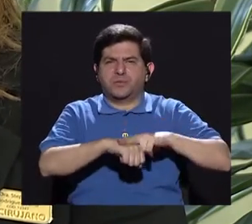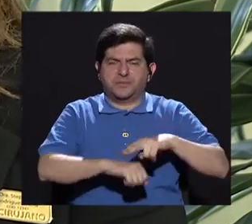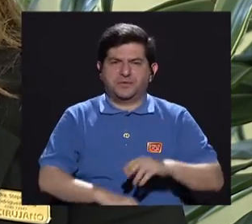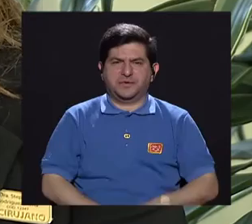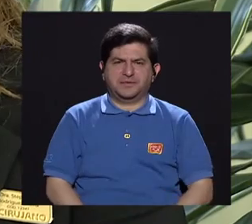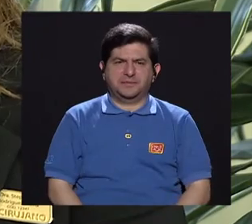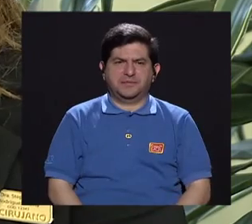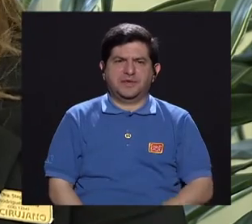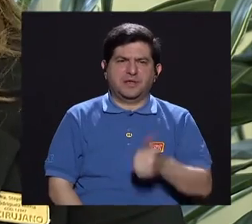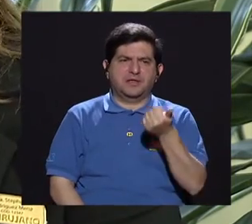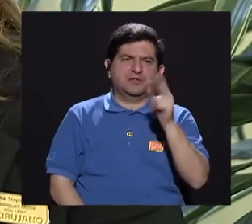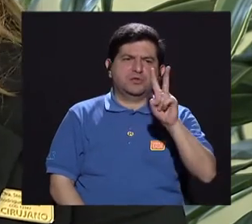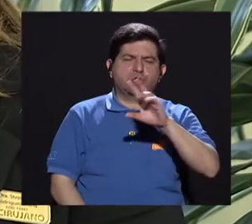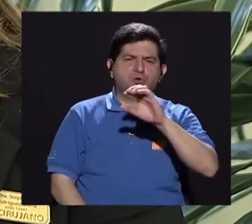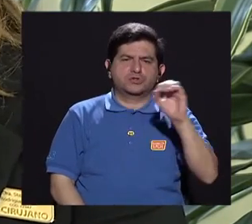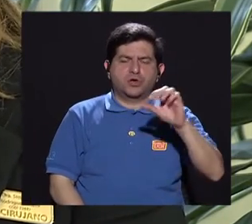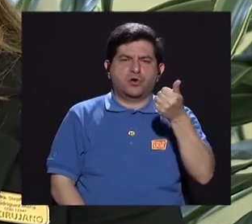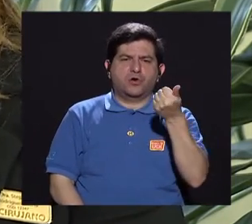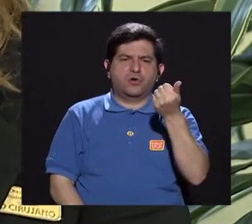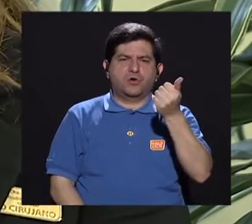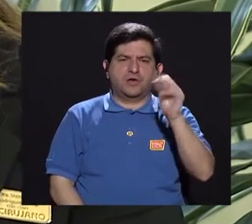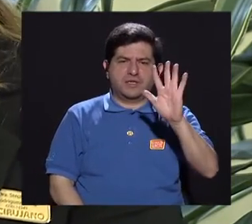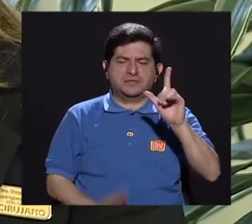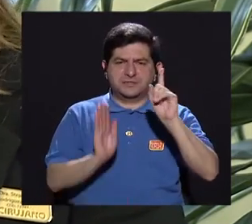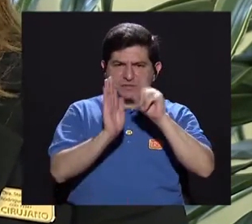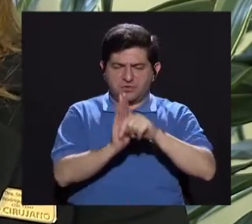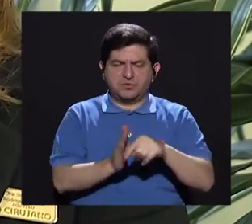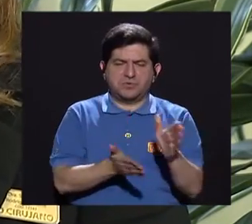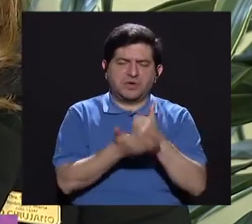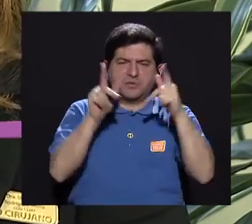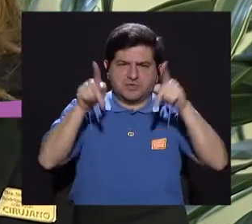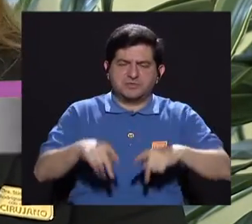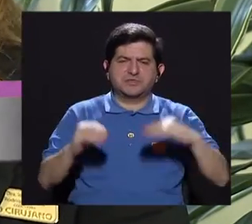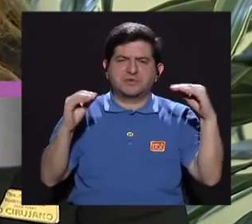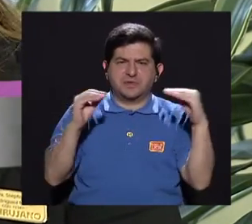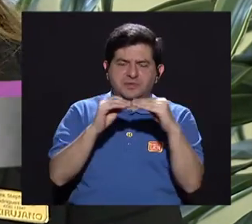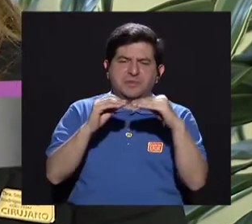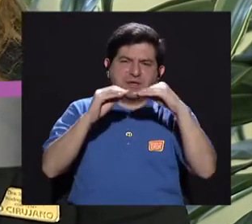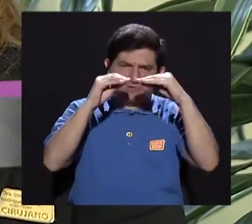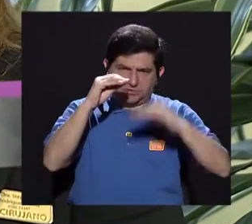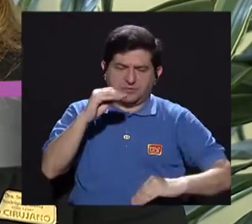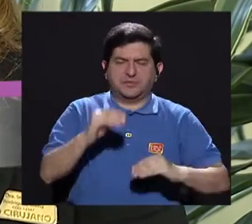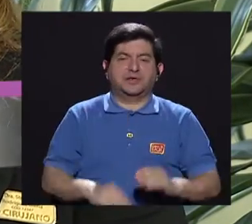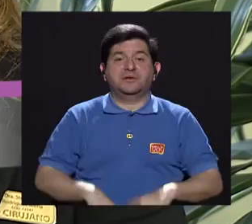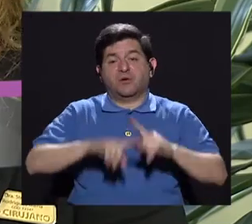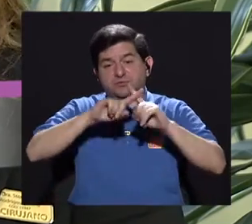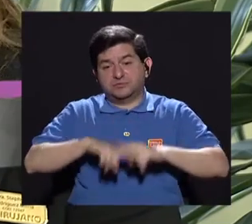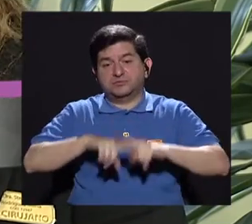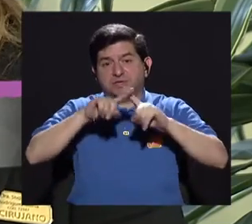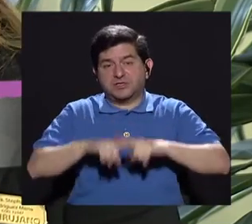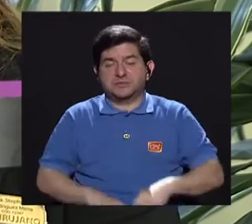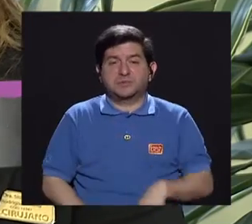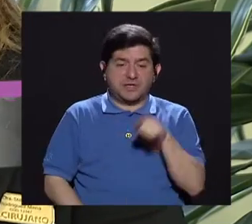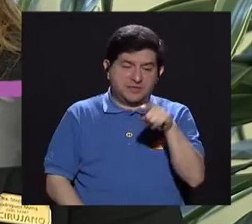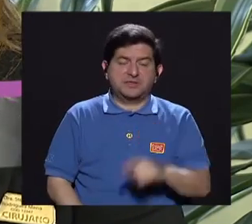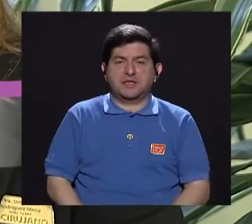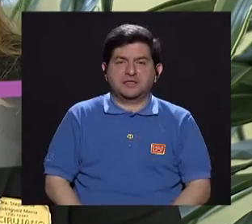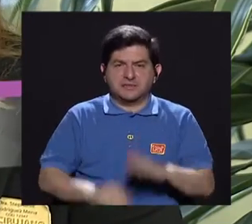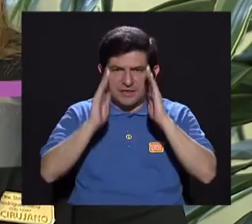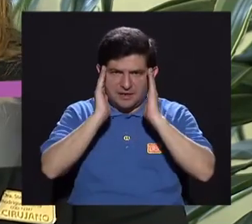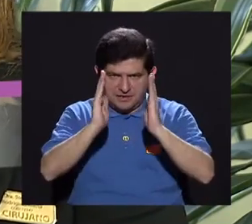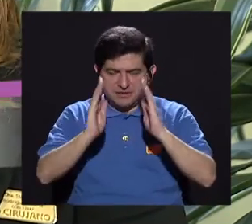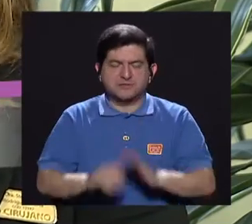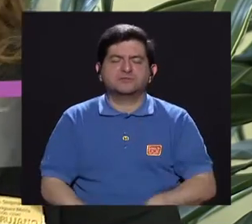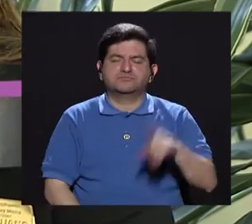de 12 a 15 minutos por paciente. Algunos más, algunos menos, porque depende de la consulta que ellos